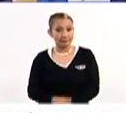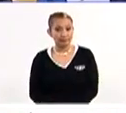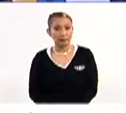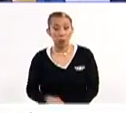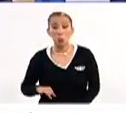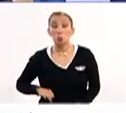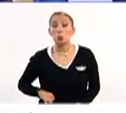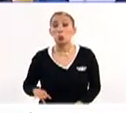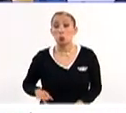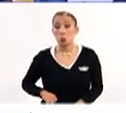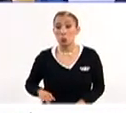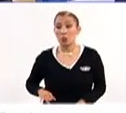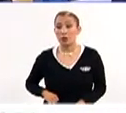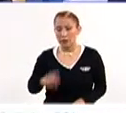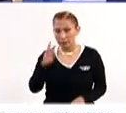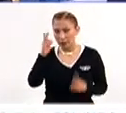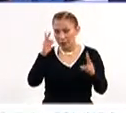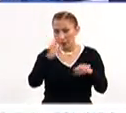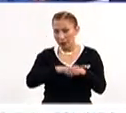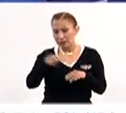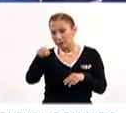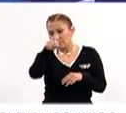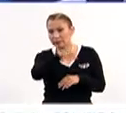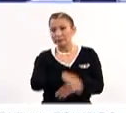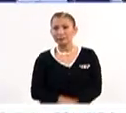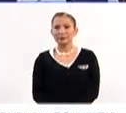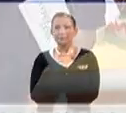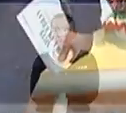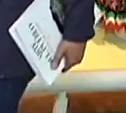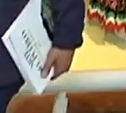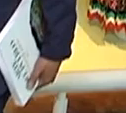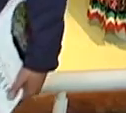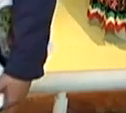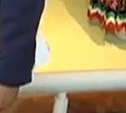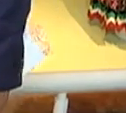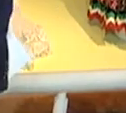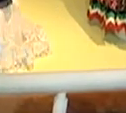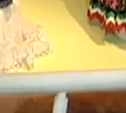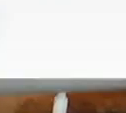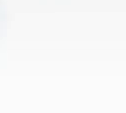Muy interesante. Vamos a recorrer más años. Con muchísimo gusto, claro que sí.